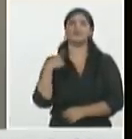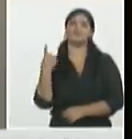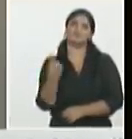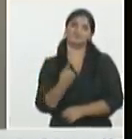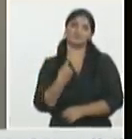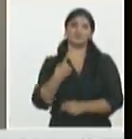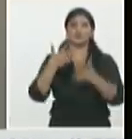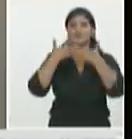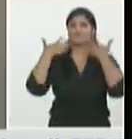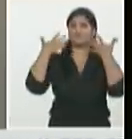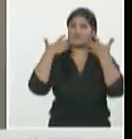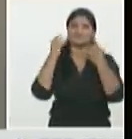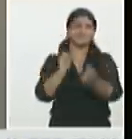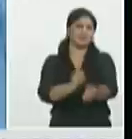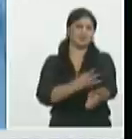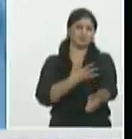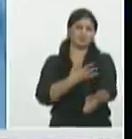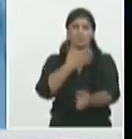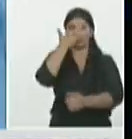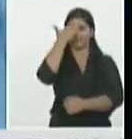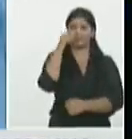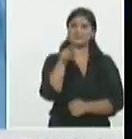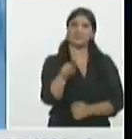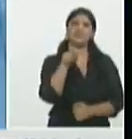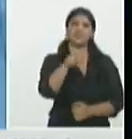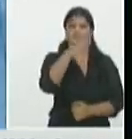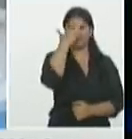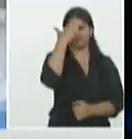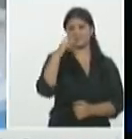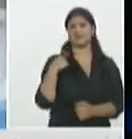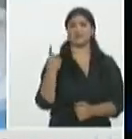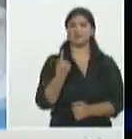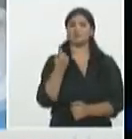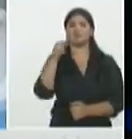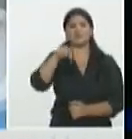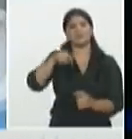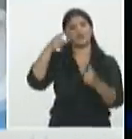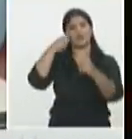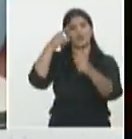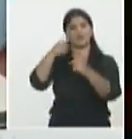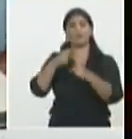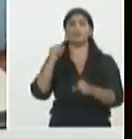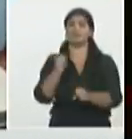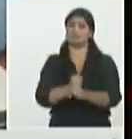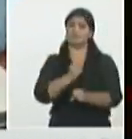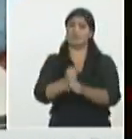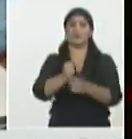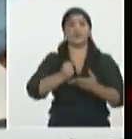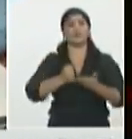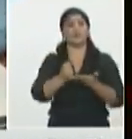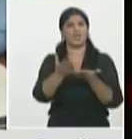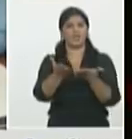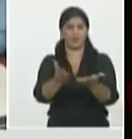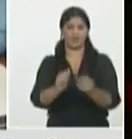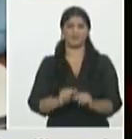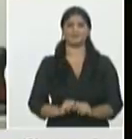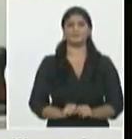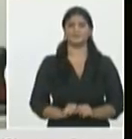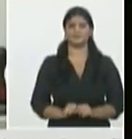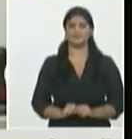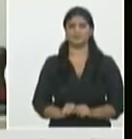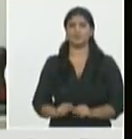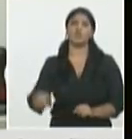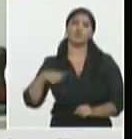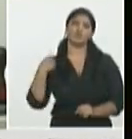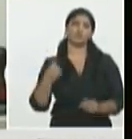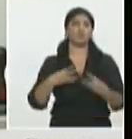con nosotros y nosotros también de ellos porque es que estamos aquí ese es el objetivo el sentir de nosotros con ellos y ellos para con nosotros para dar lo mejor de